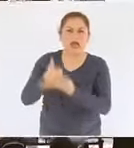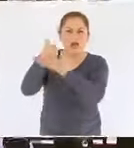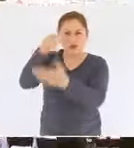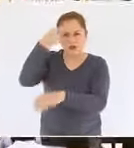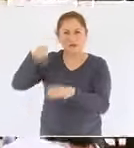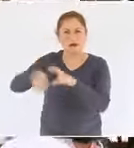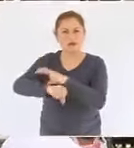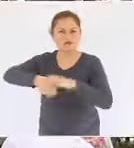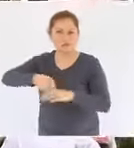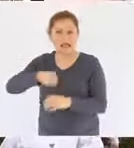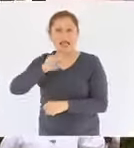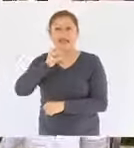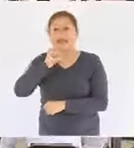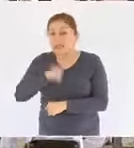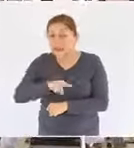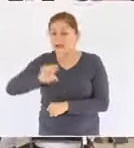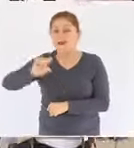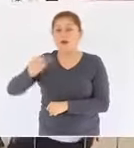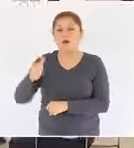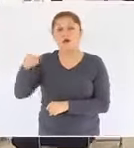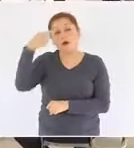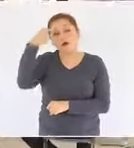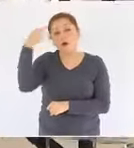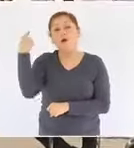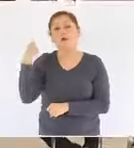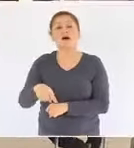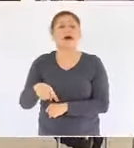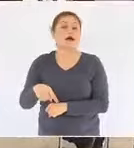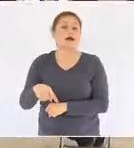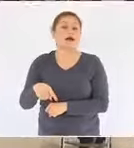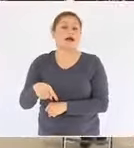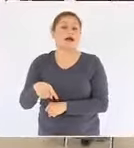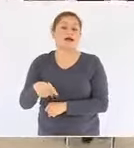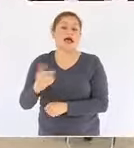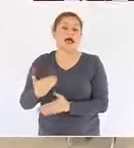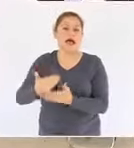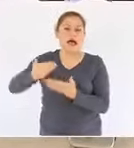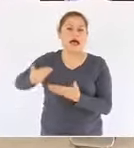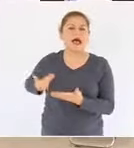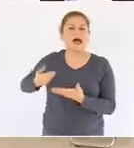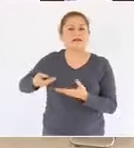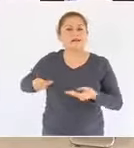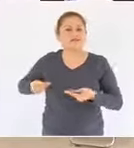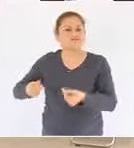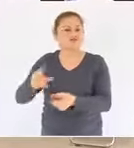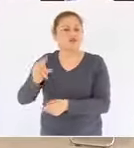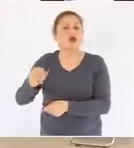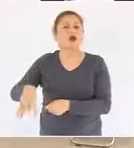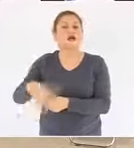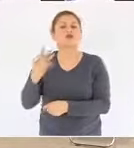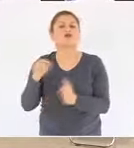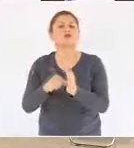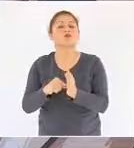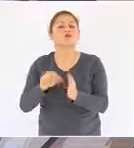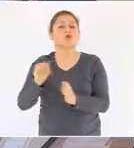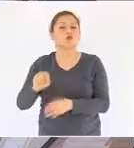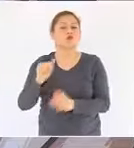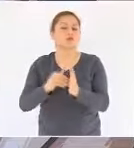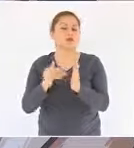adicional por adelanto de la producción de 14.4 millones de dólares. Otro ejemplo